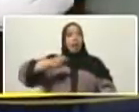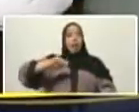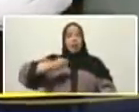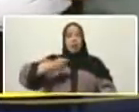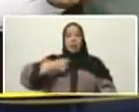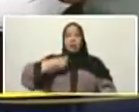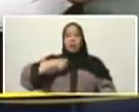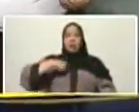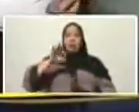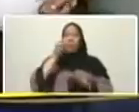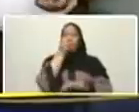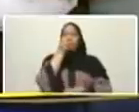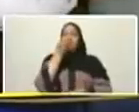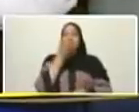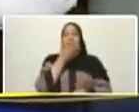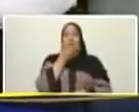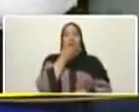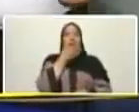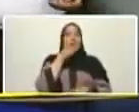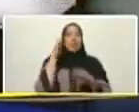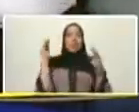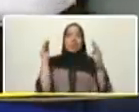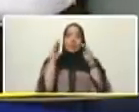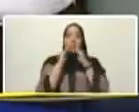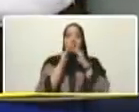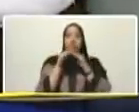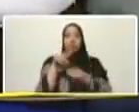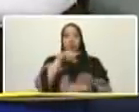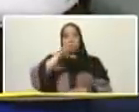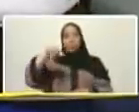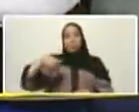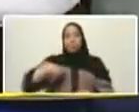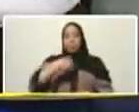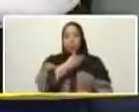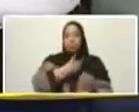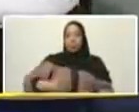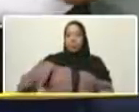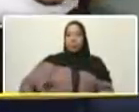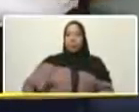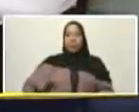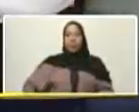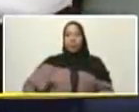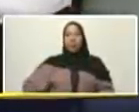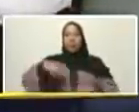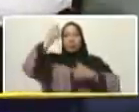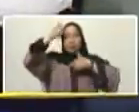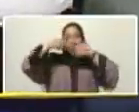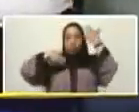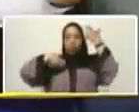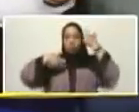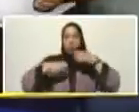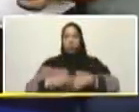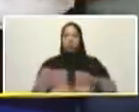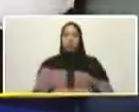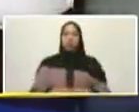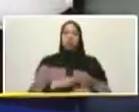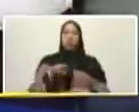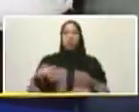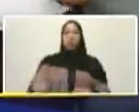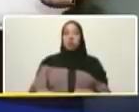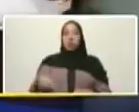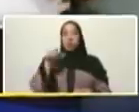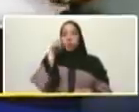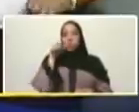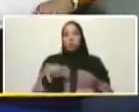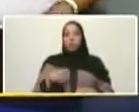de dar Dios primeramente usted nuestro presidente hubo Rafael Chávez Fría que si no fuera sido por él que